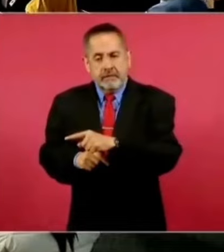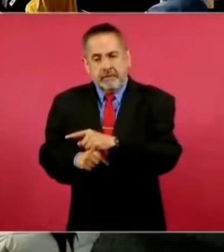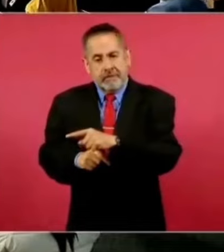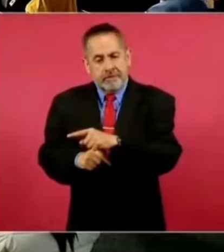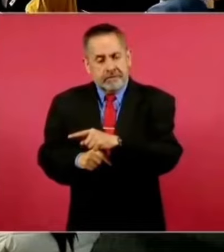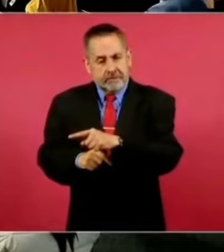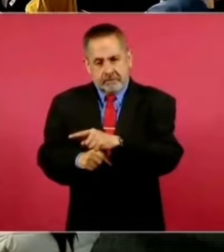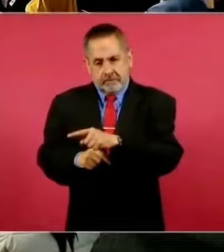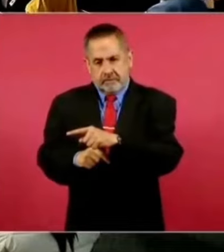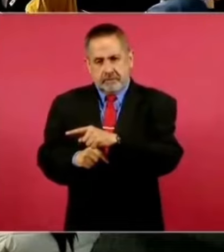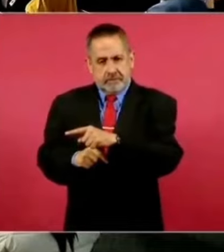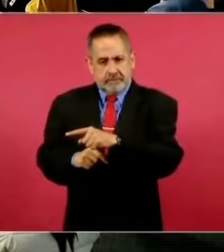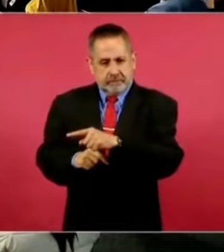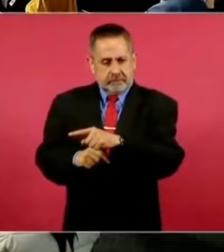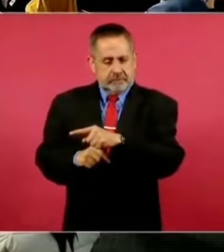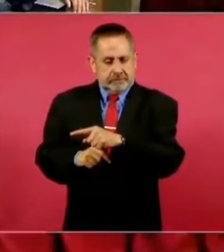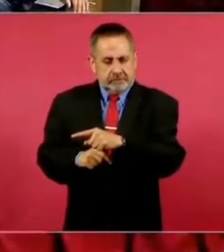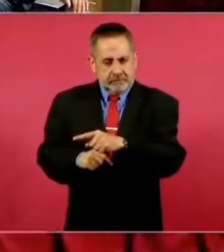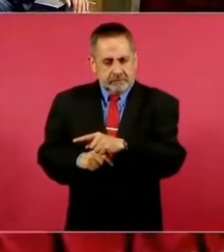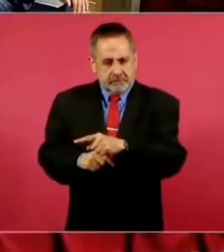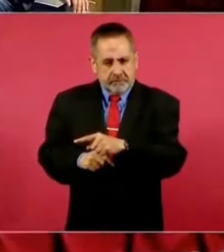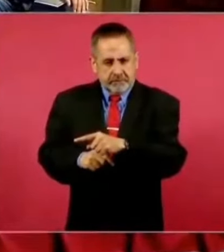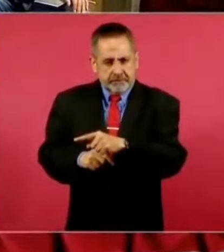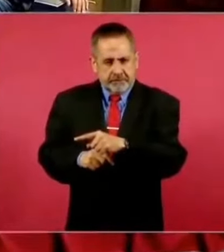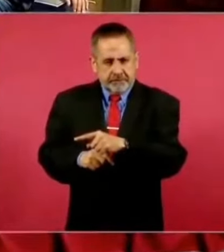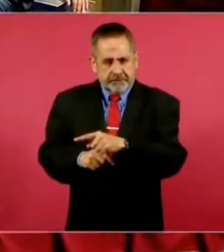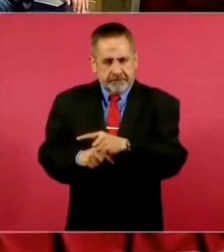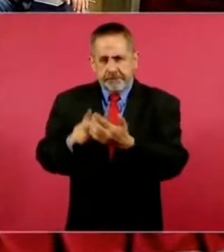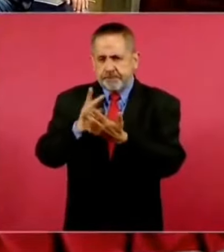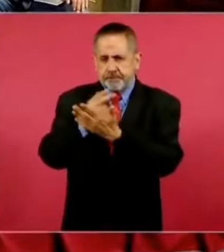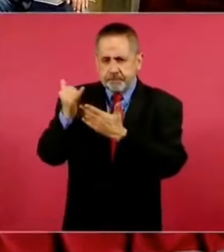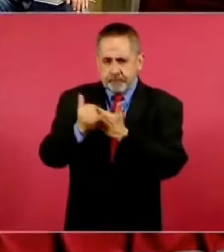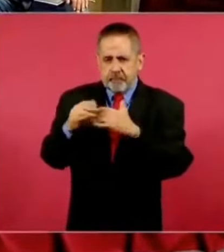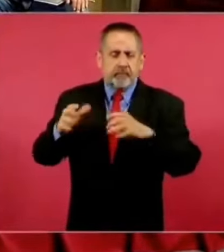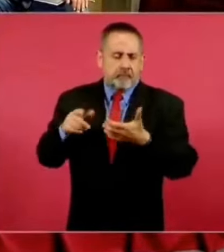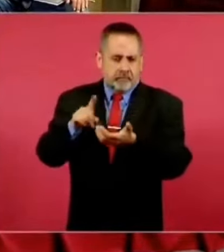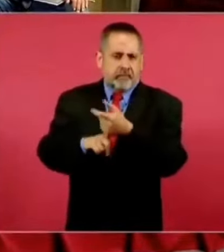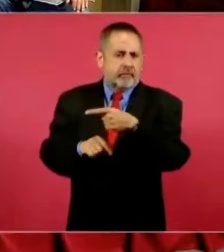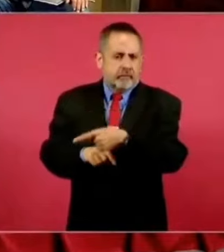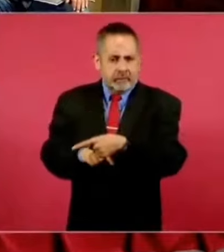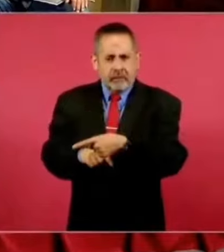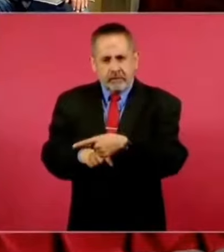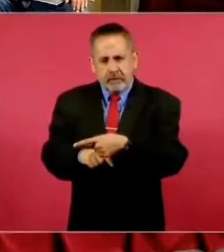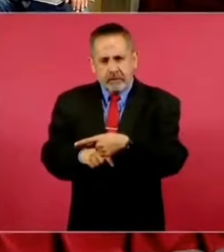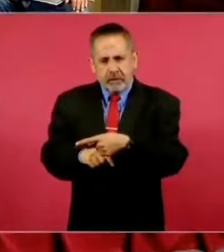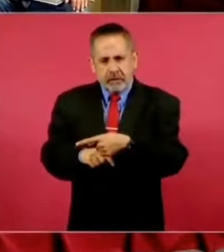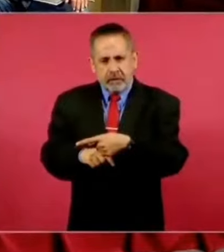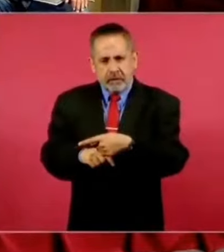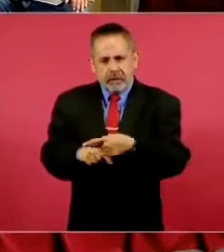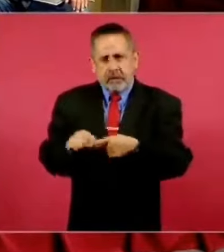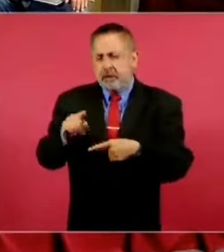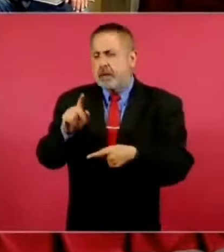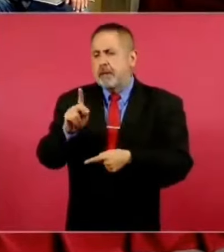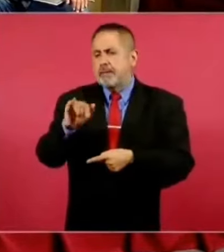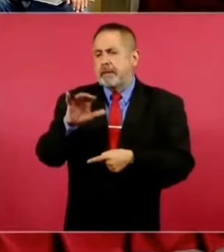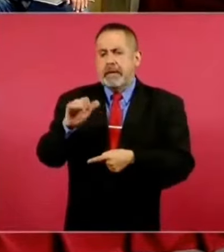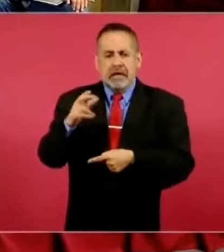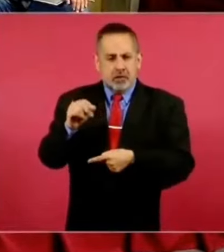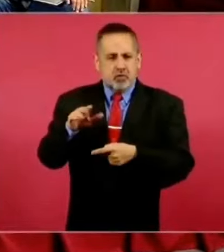los proyectos de la presa Picachos,